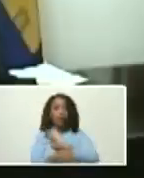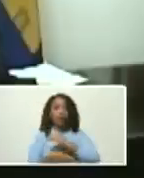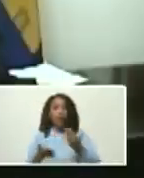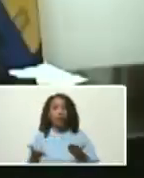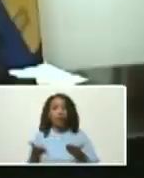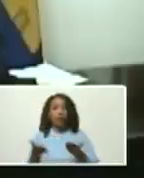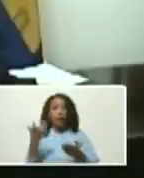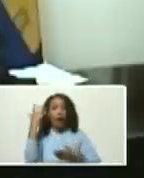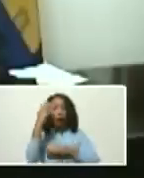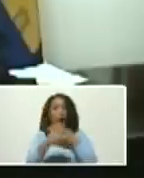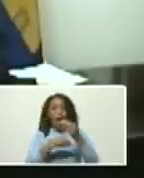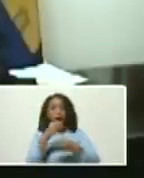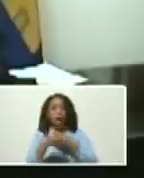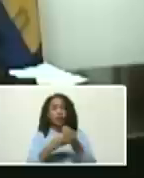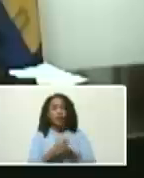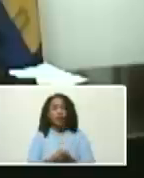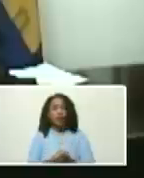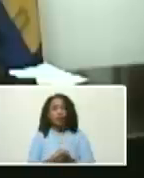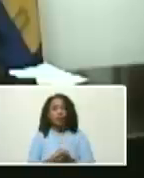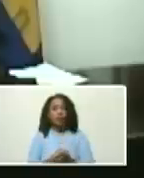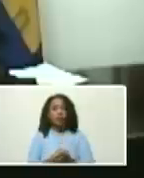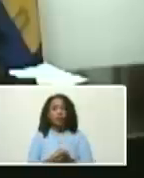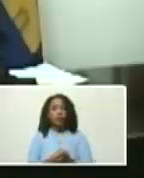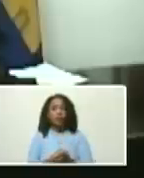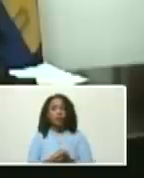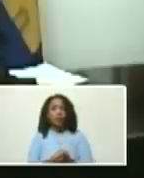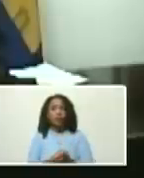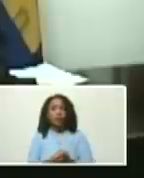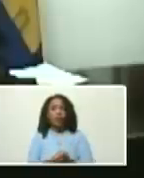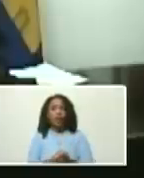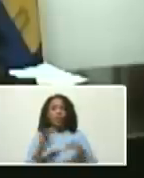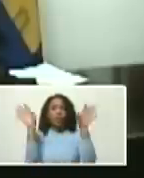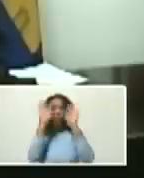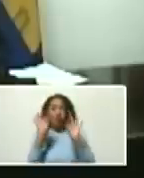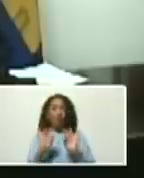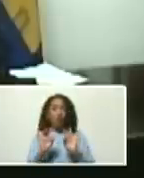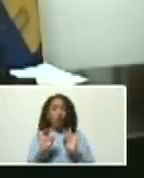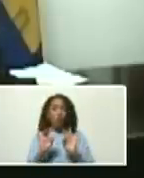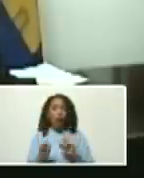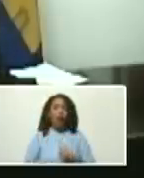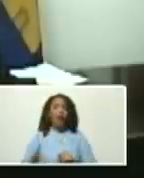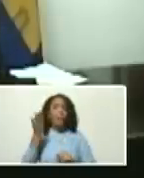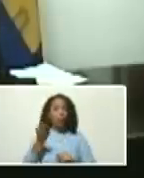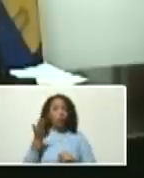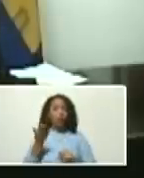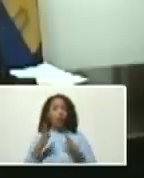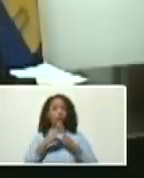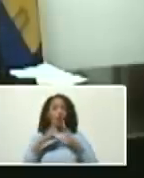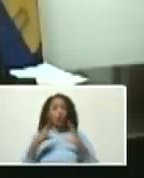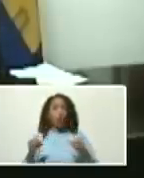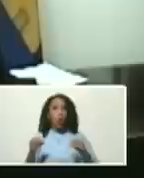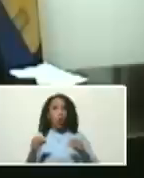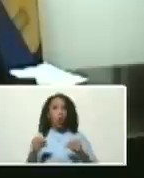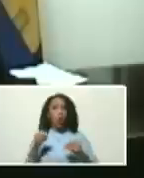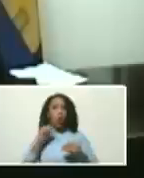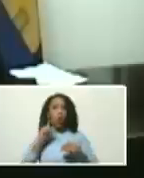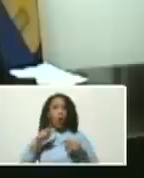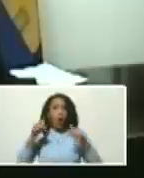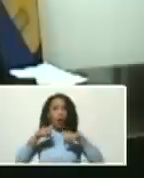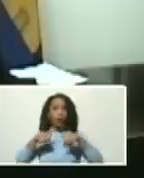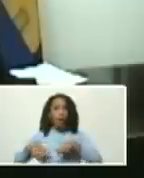realzaría de manera muy importante todo lo que es esta zona